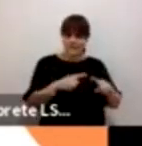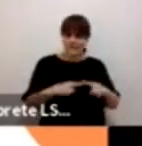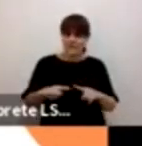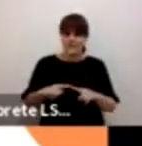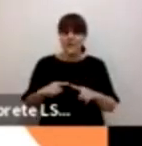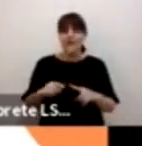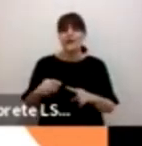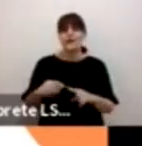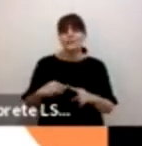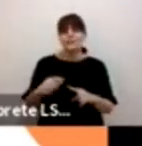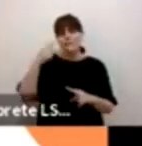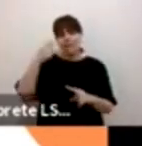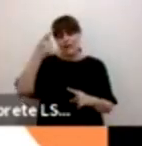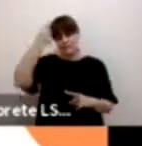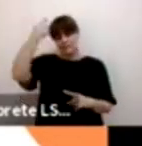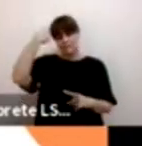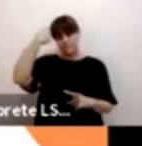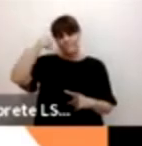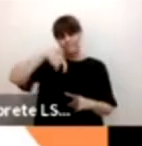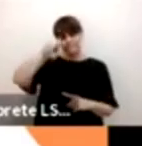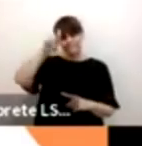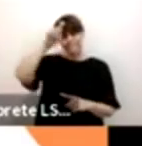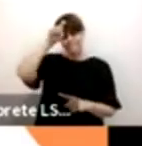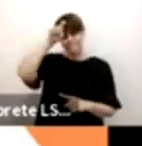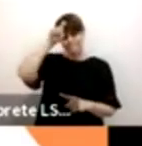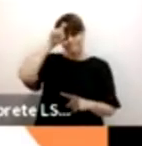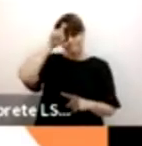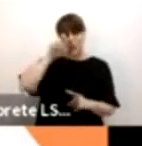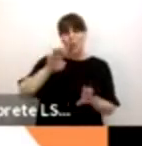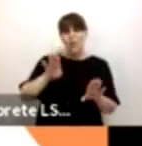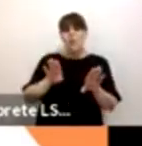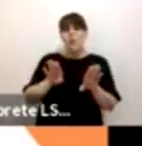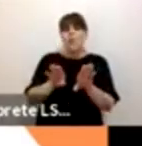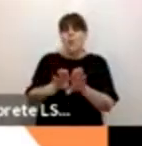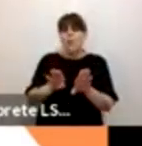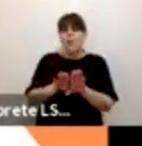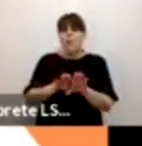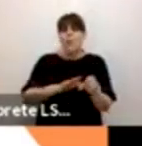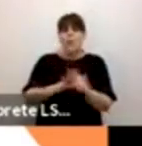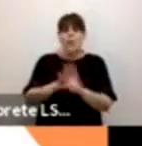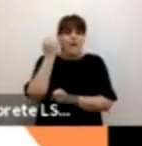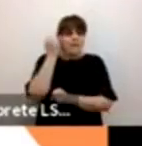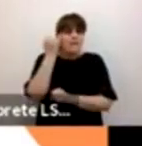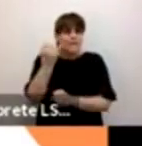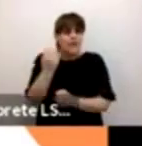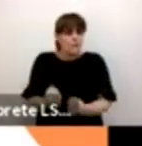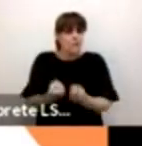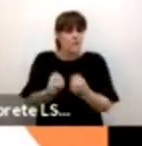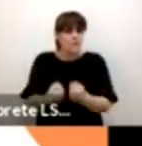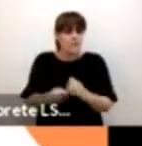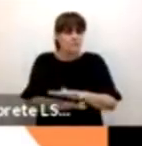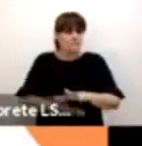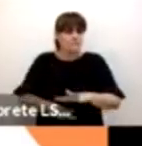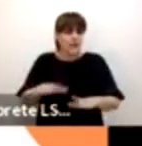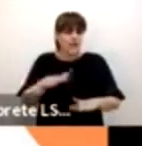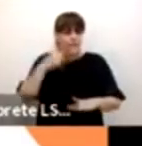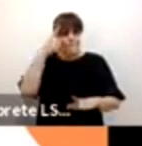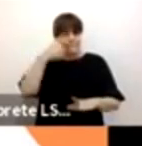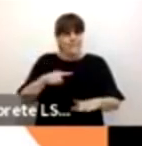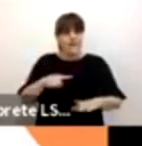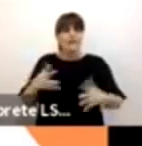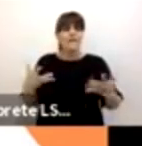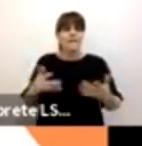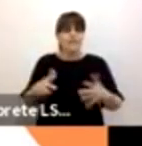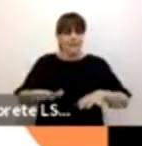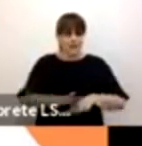cuestionamiento de los roles y estereotipos que ya en esa edad empiezan a reproducir. Siguiente, por favor. ¿Por qué